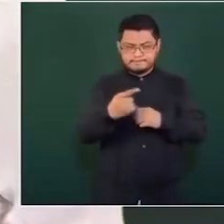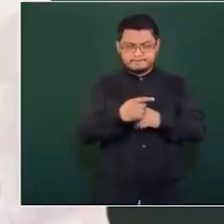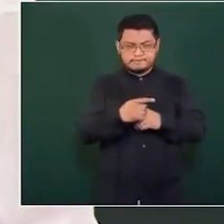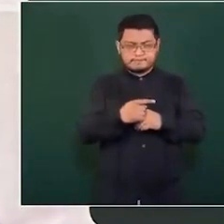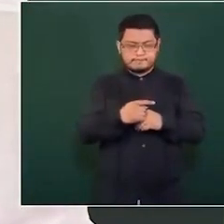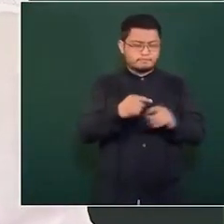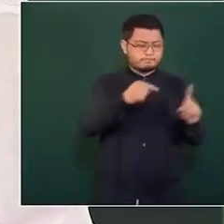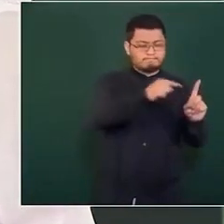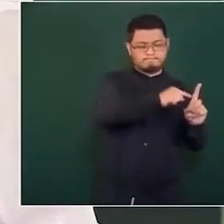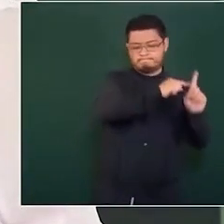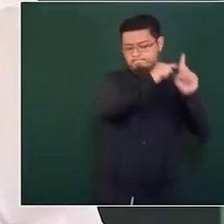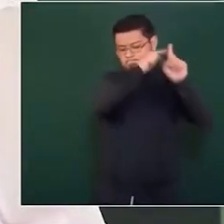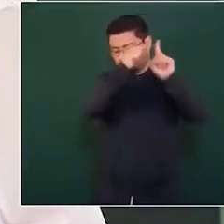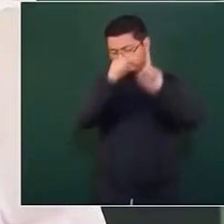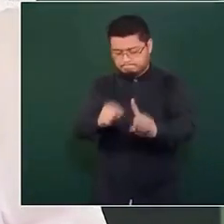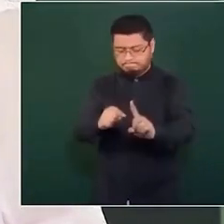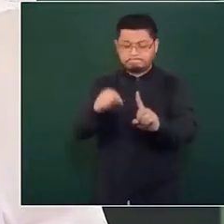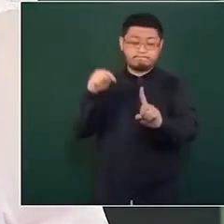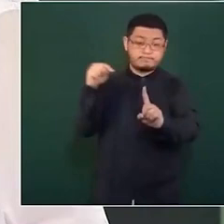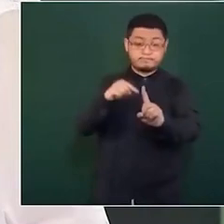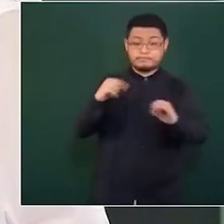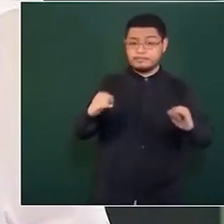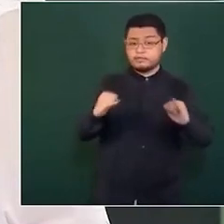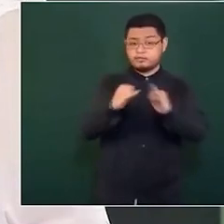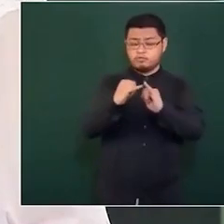someten a una institución pública